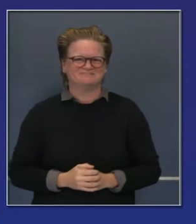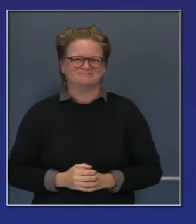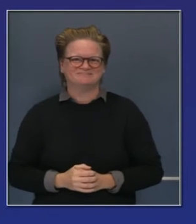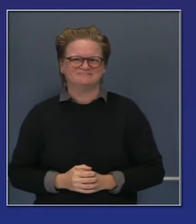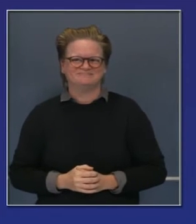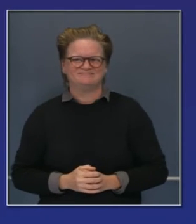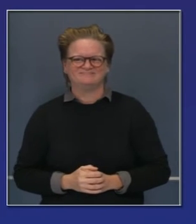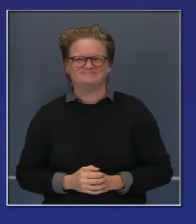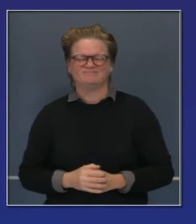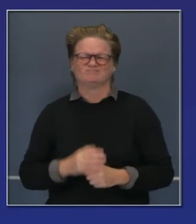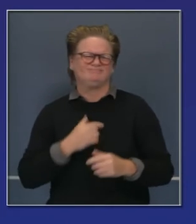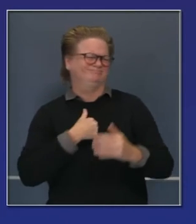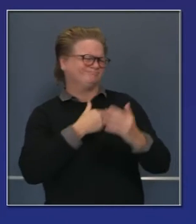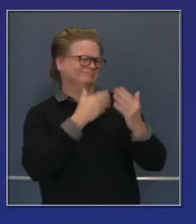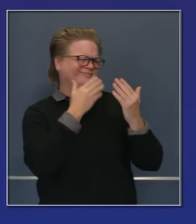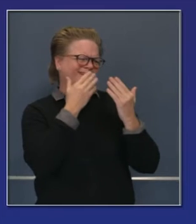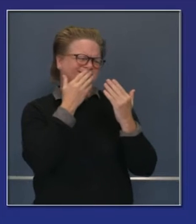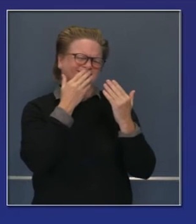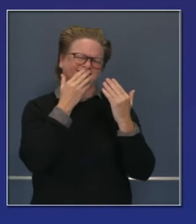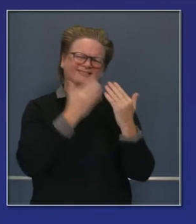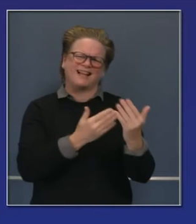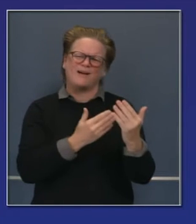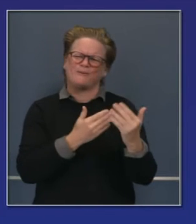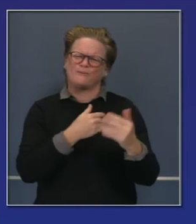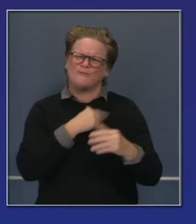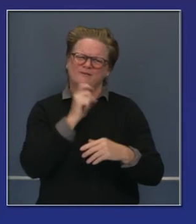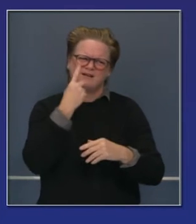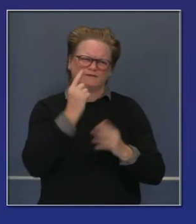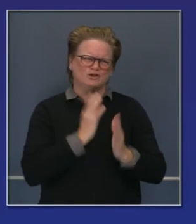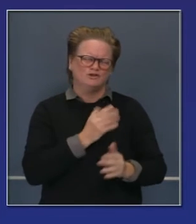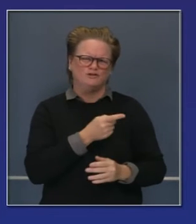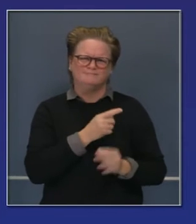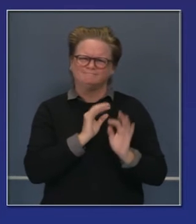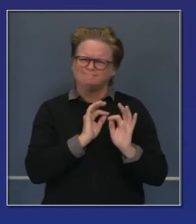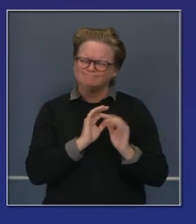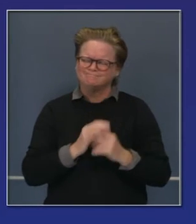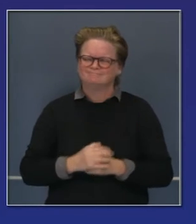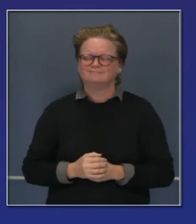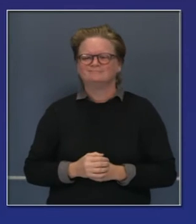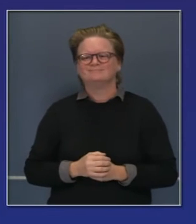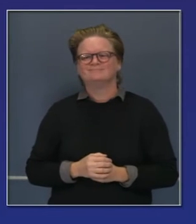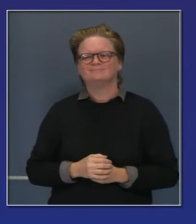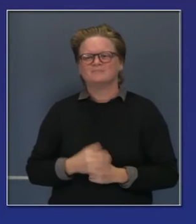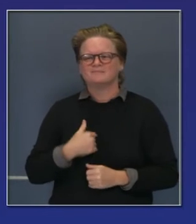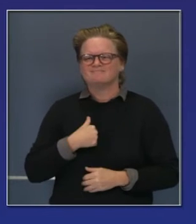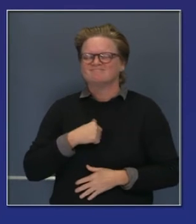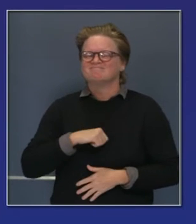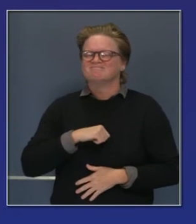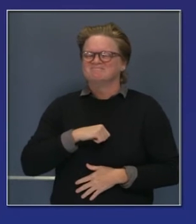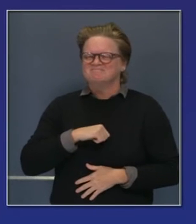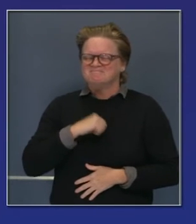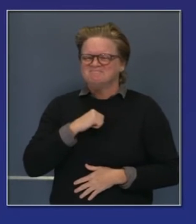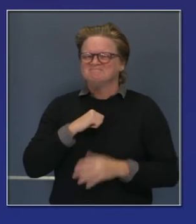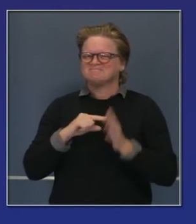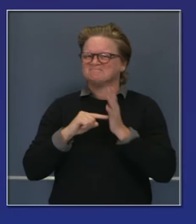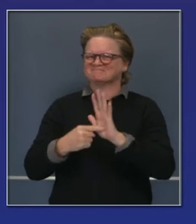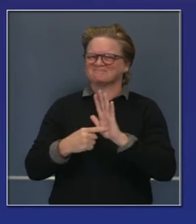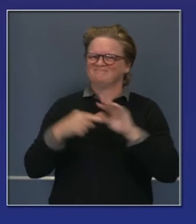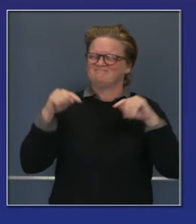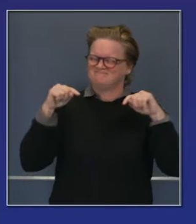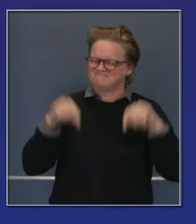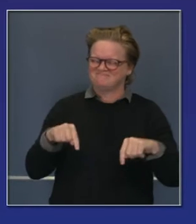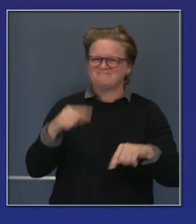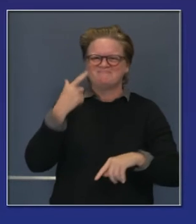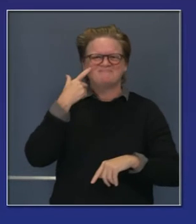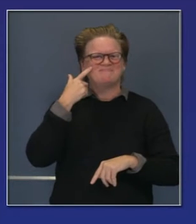Muchas gracias, señor gobernador Newsom, por invitarme. Estoy muy orgulloso de estar aquí en el estado de California.